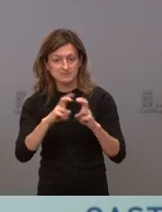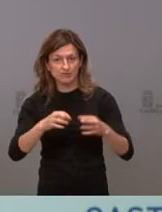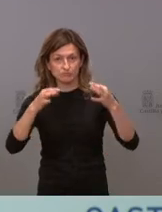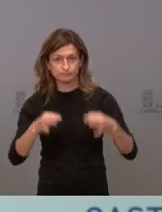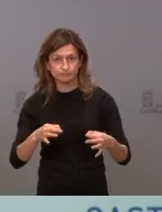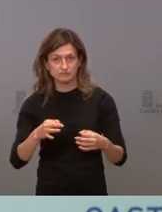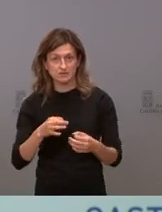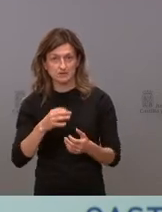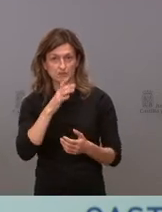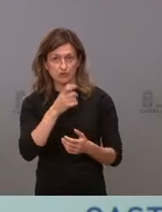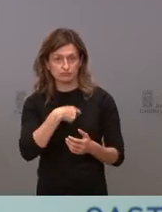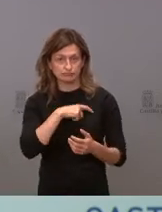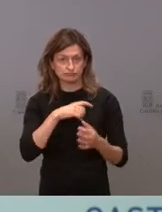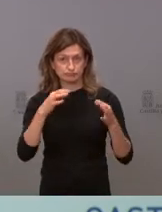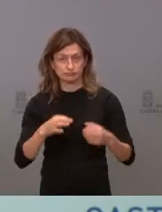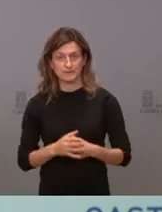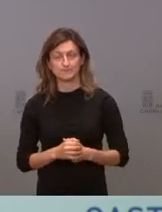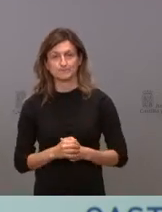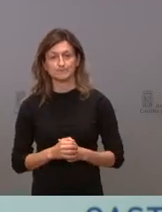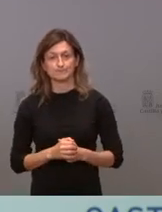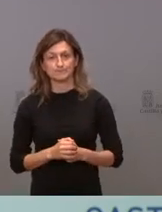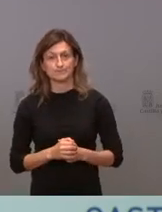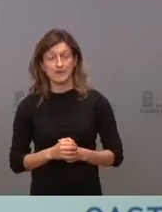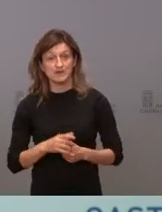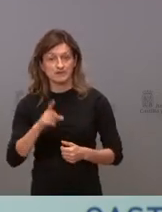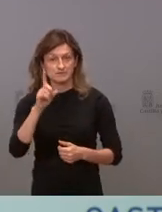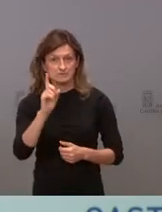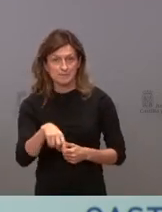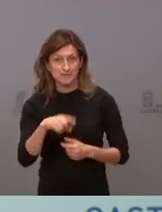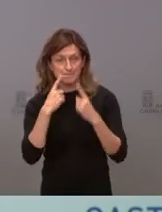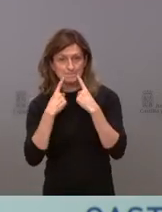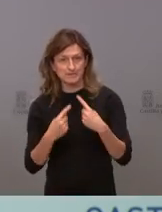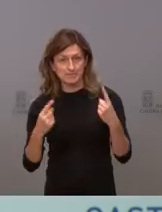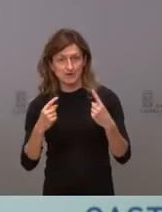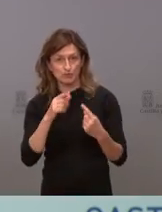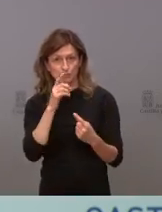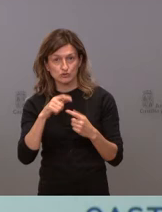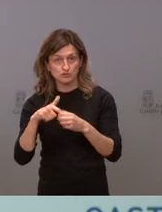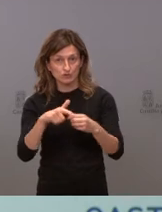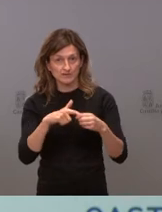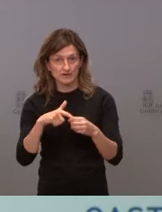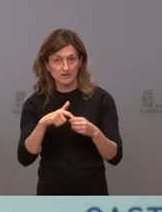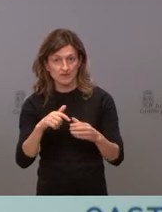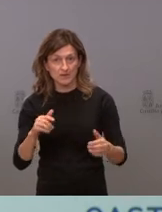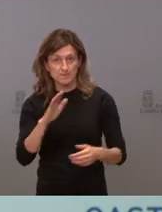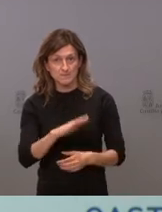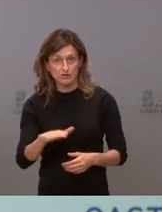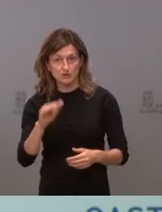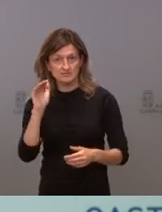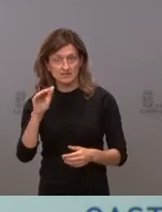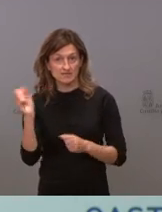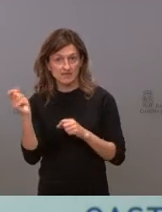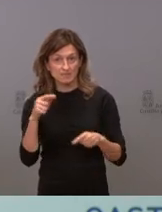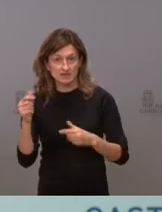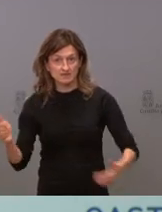por parte de las autoridades competentes. Hemos sido también los primeros en solidaridad, en acoger a menores inmigrantes durante